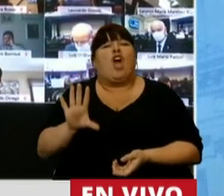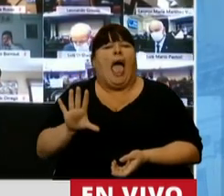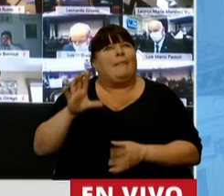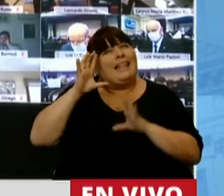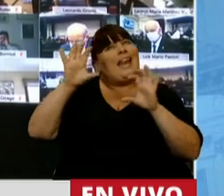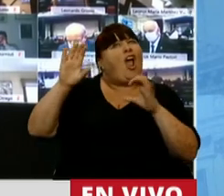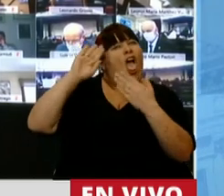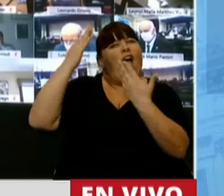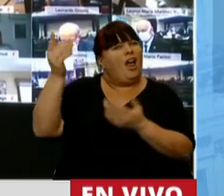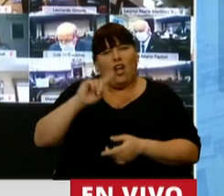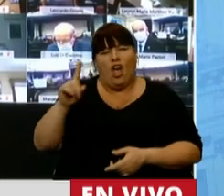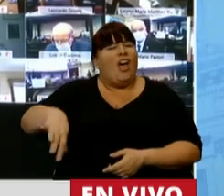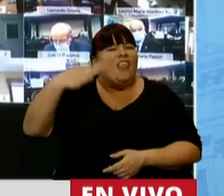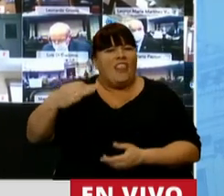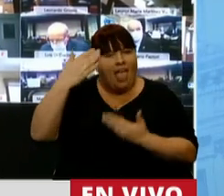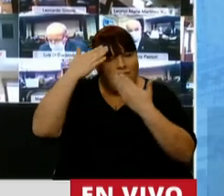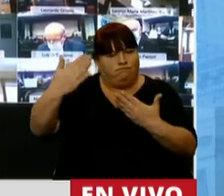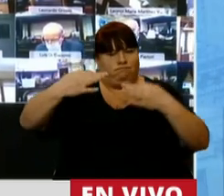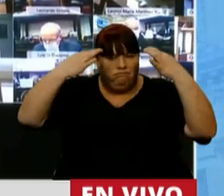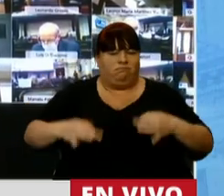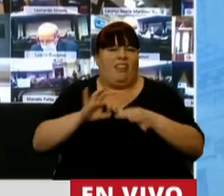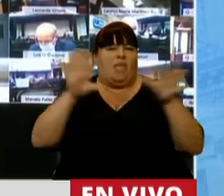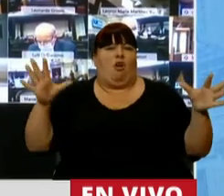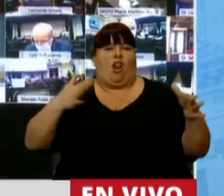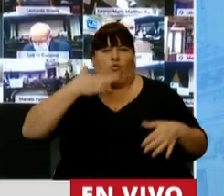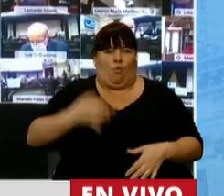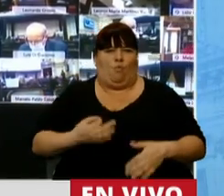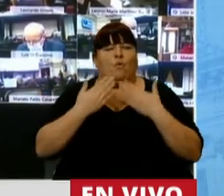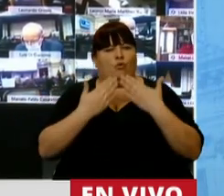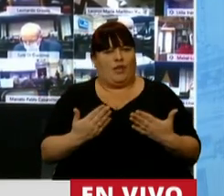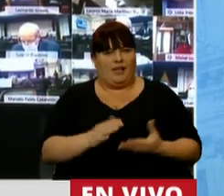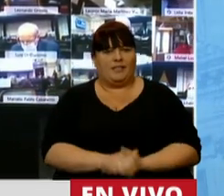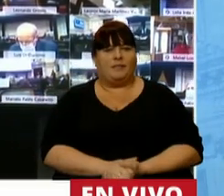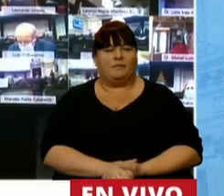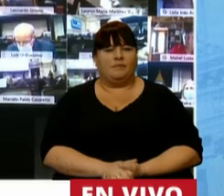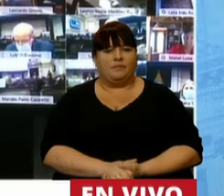recordar, hay que honrar a la democracia. Muchas gracias.